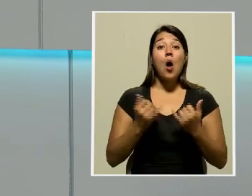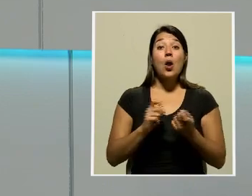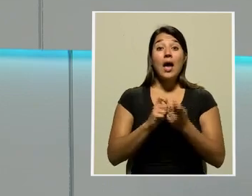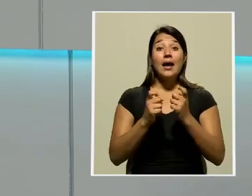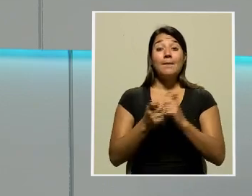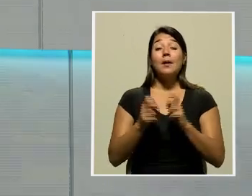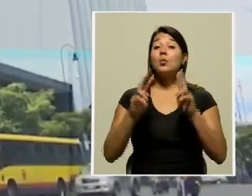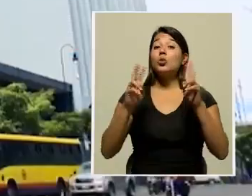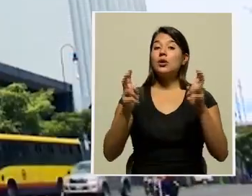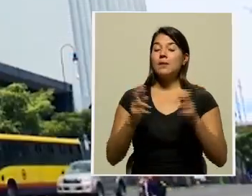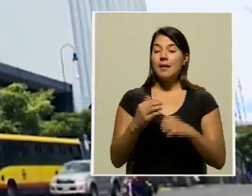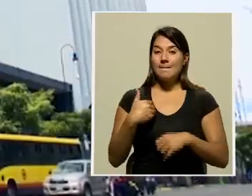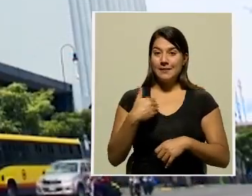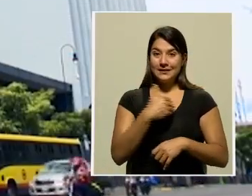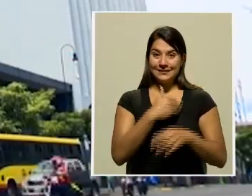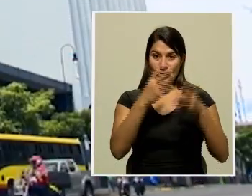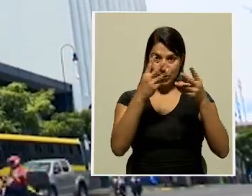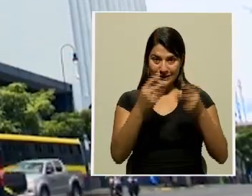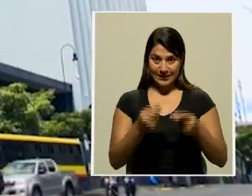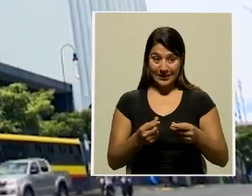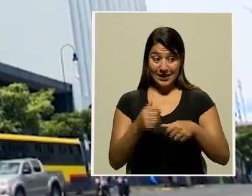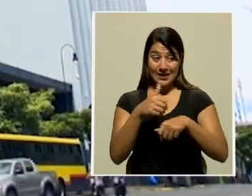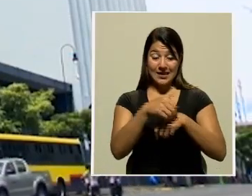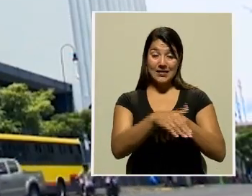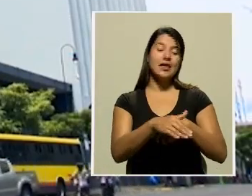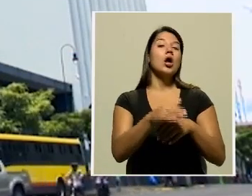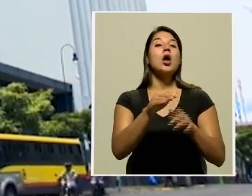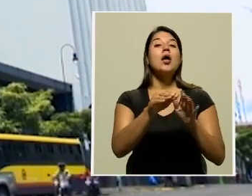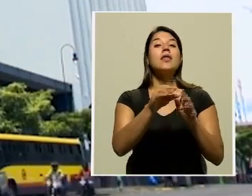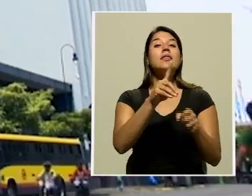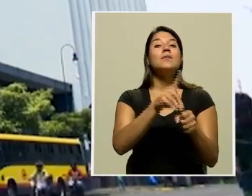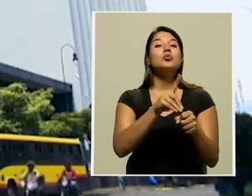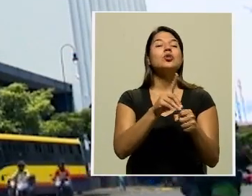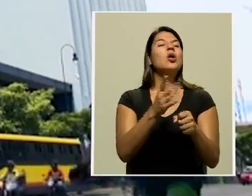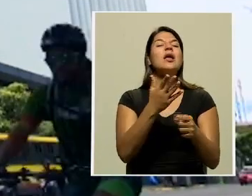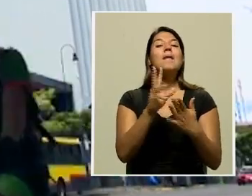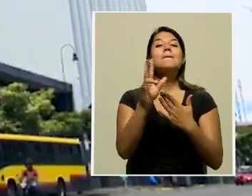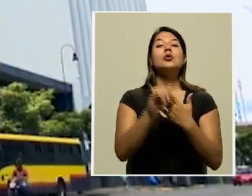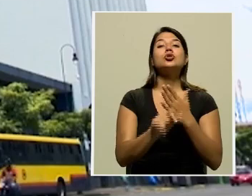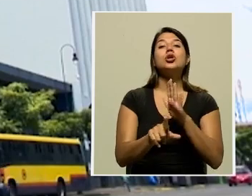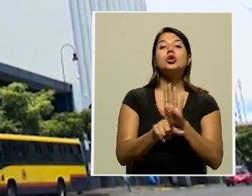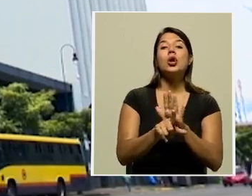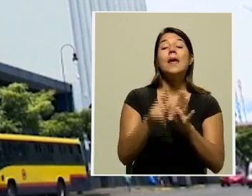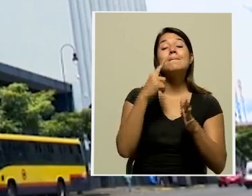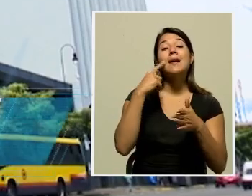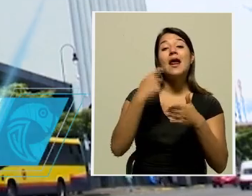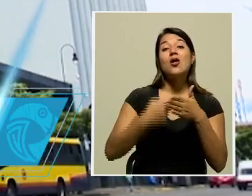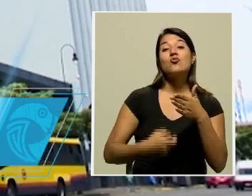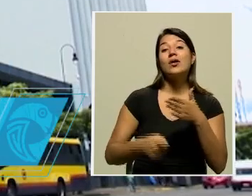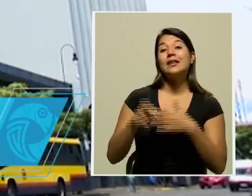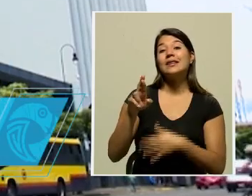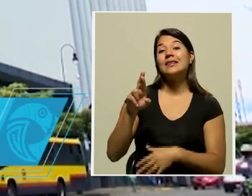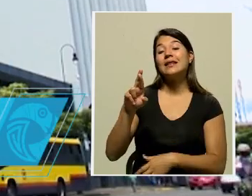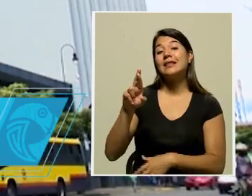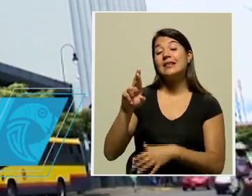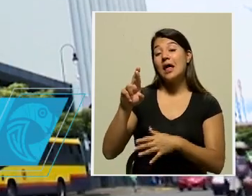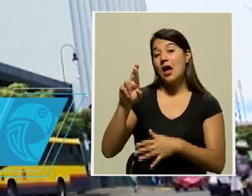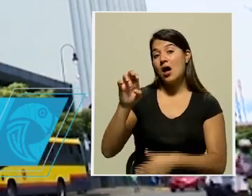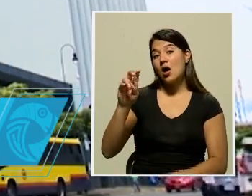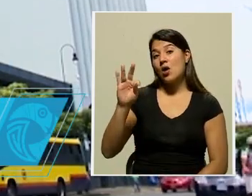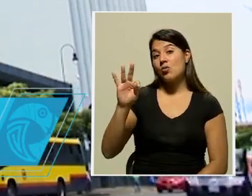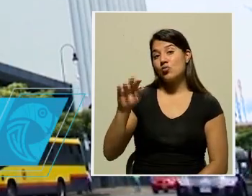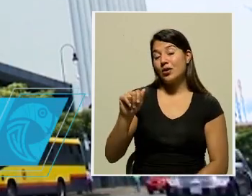de Hacienda envió a los diputados un proyecto de ley de renta global. El nuevo texto precisamente menciona que se